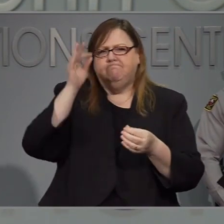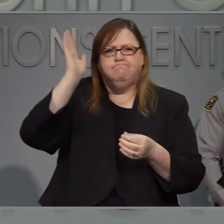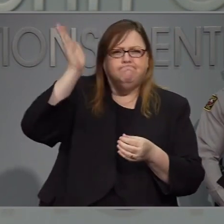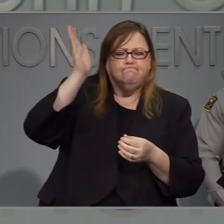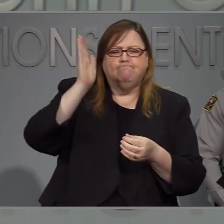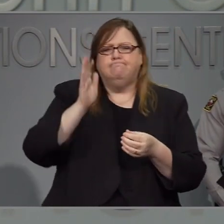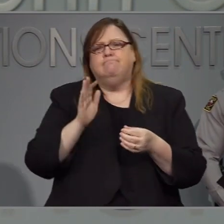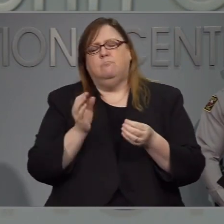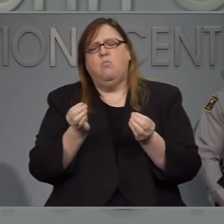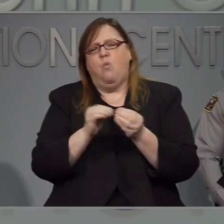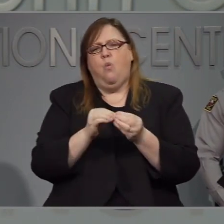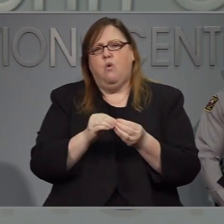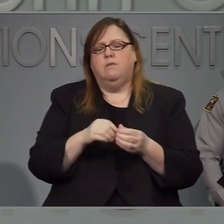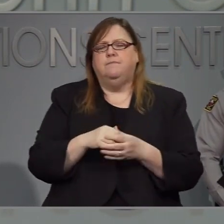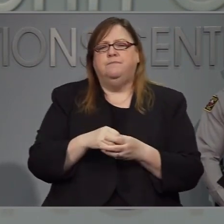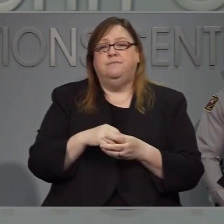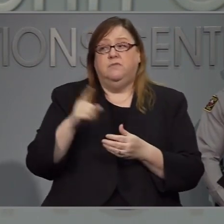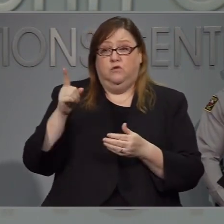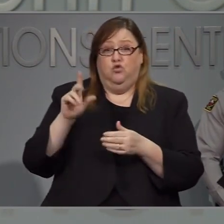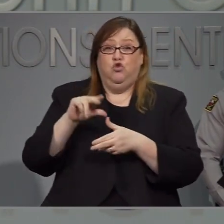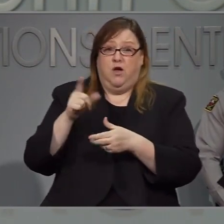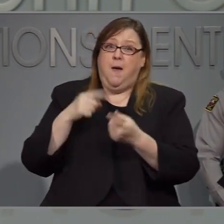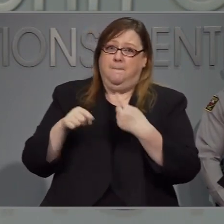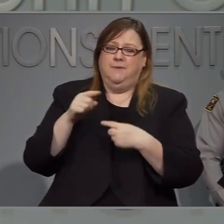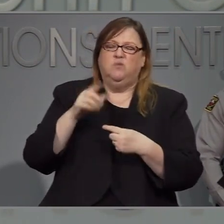y tenemos más información conforme se acerca este huracán a Carolina del Norte.